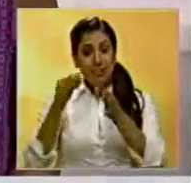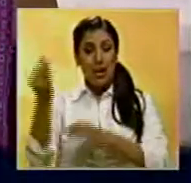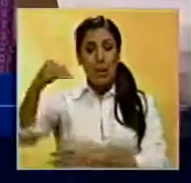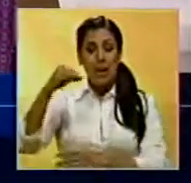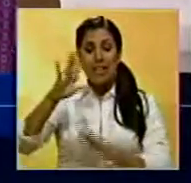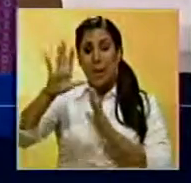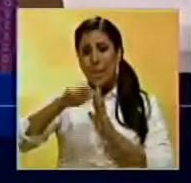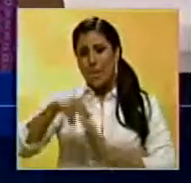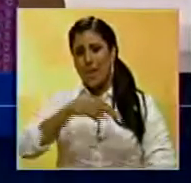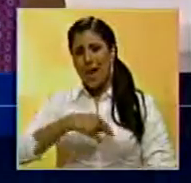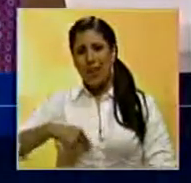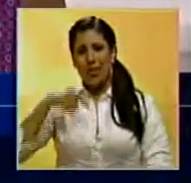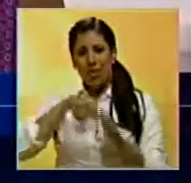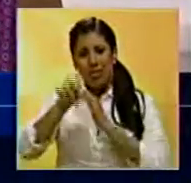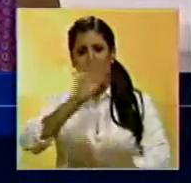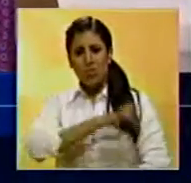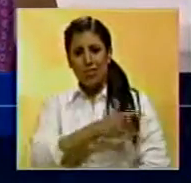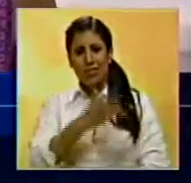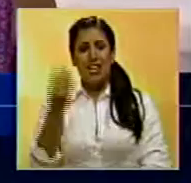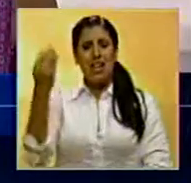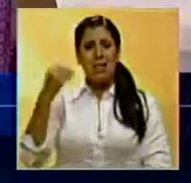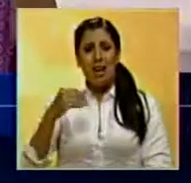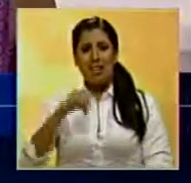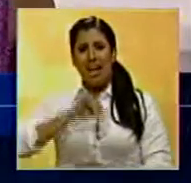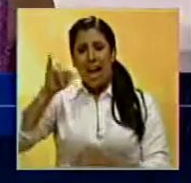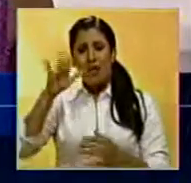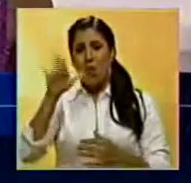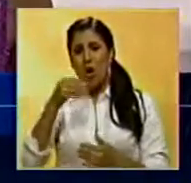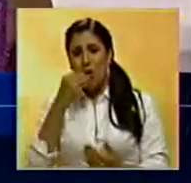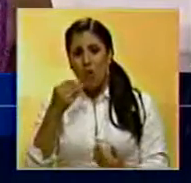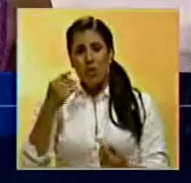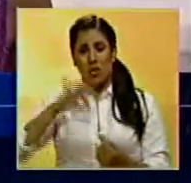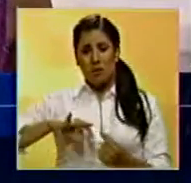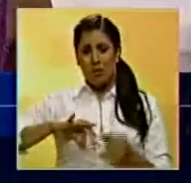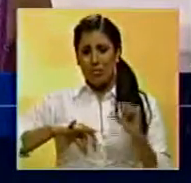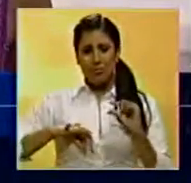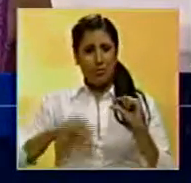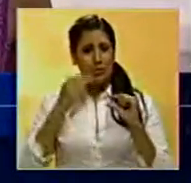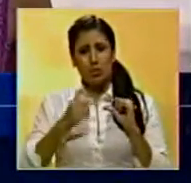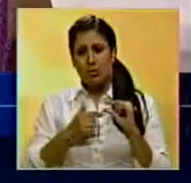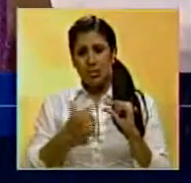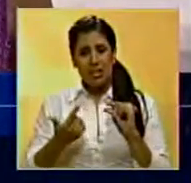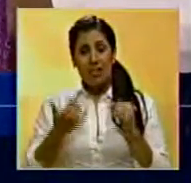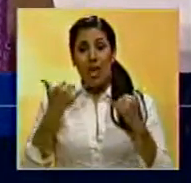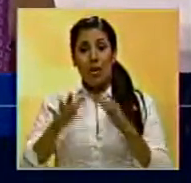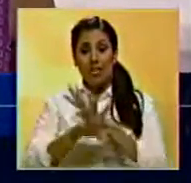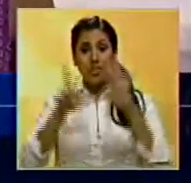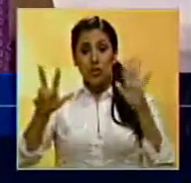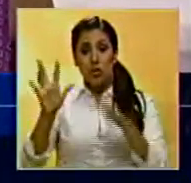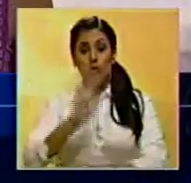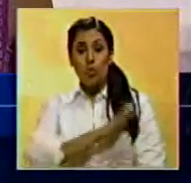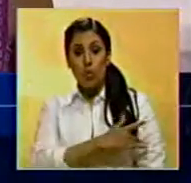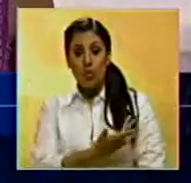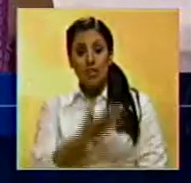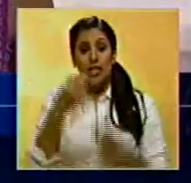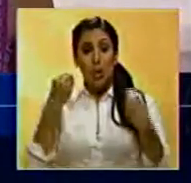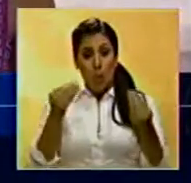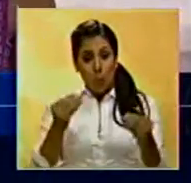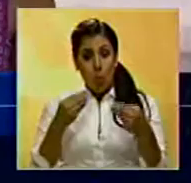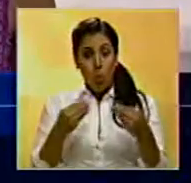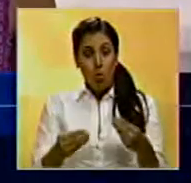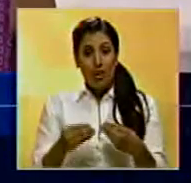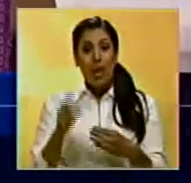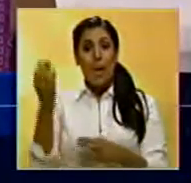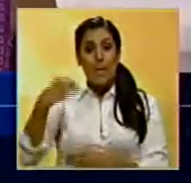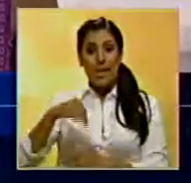suma la inseguridad en las universidades, la escasez y la inflación que se come los salarios. Destacaron que en total 18 universidades públicas autónomas